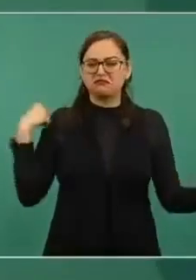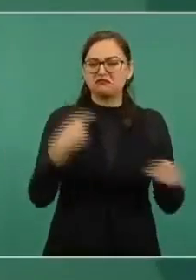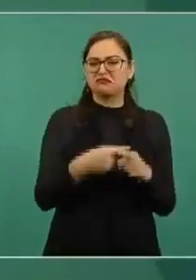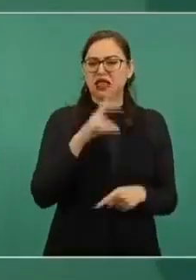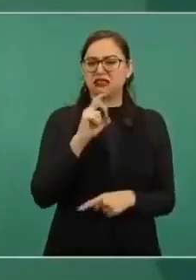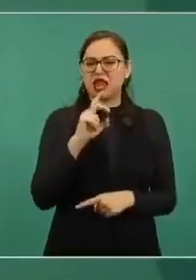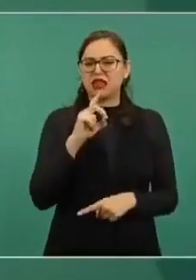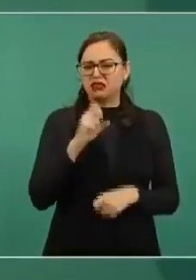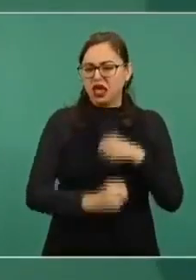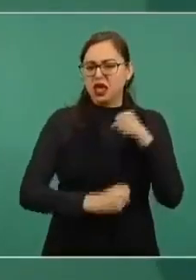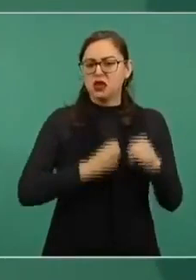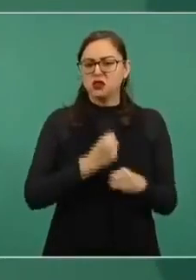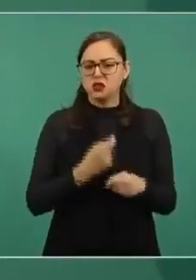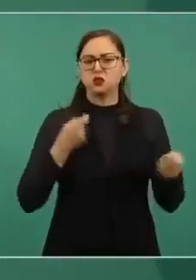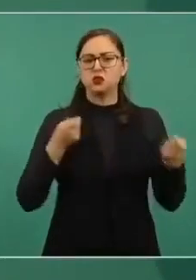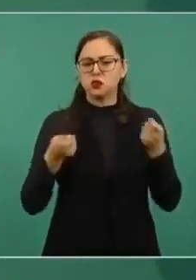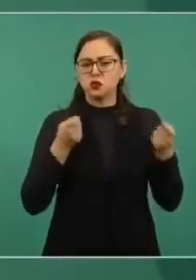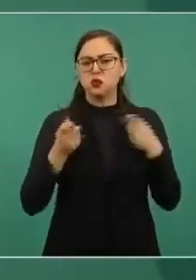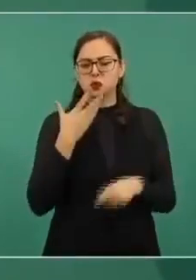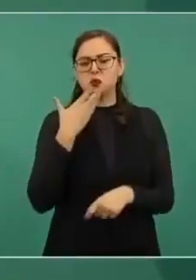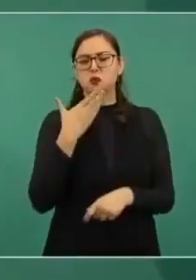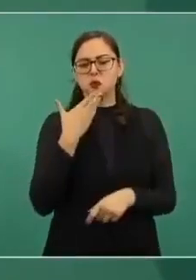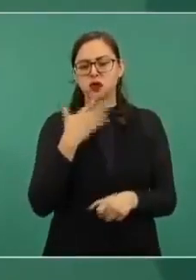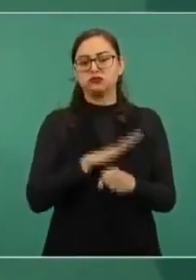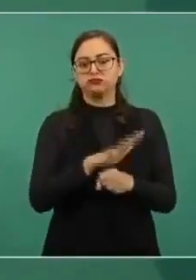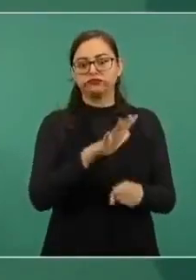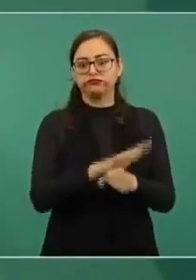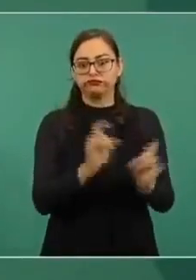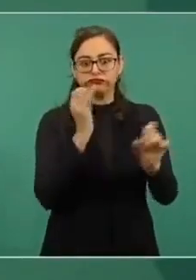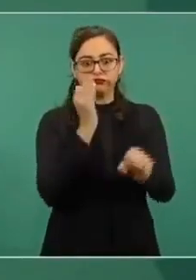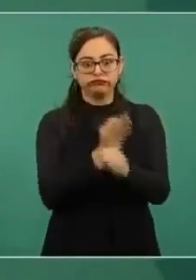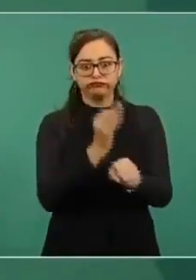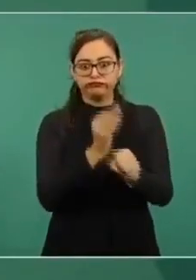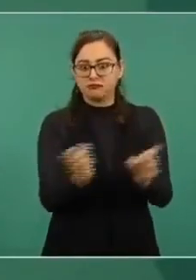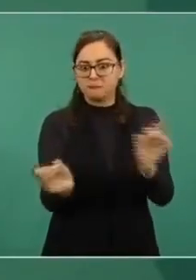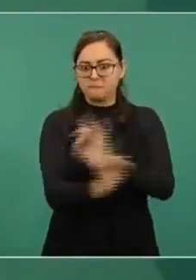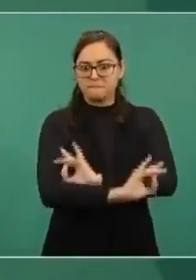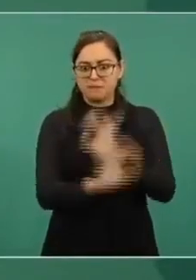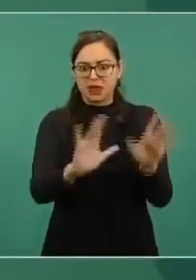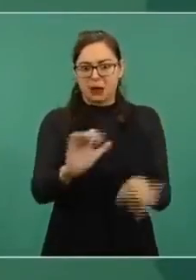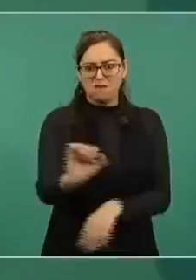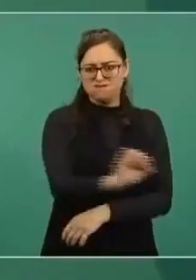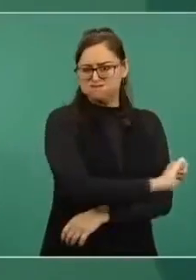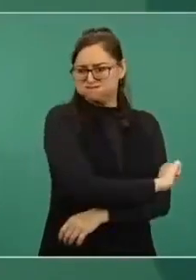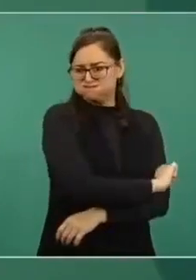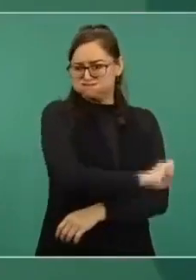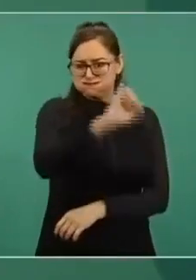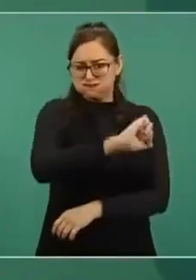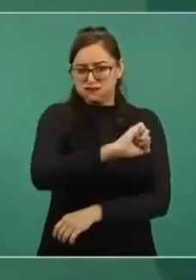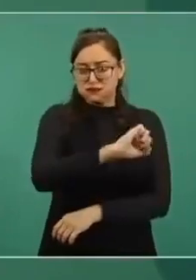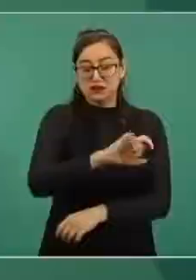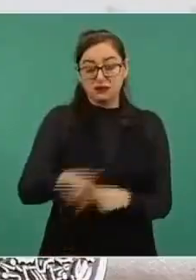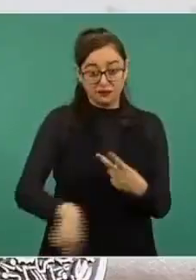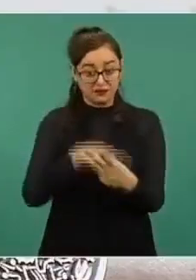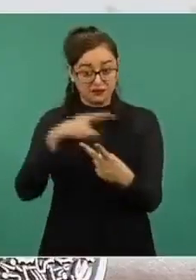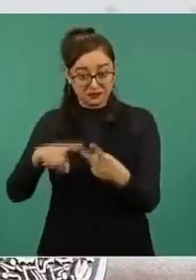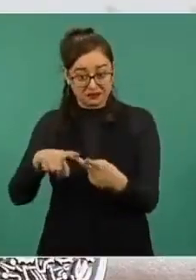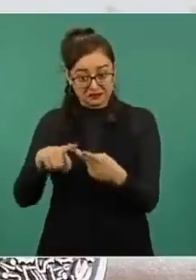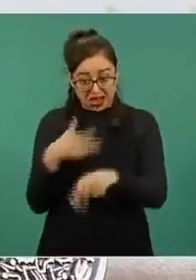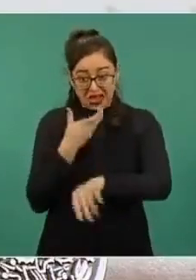para ubicarnos en lo que está sucediendo. La inflación en Estados Unidos está